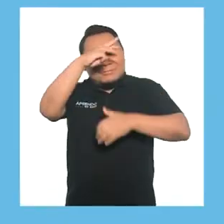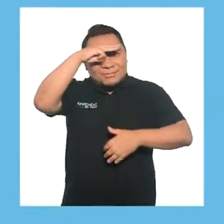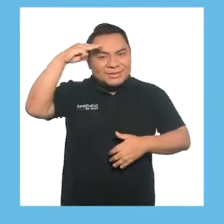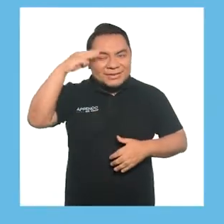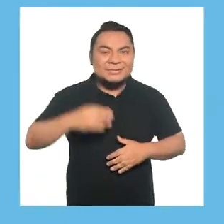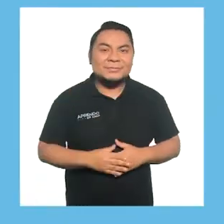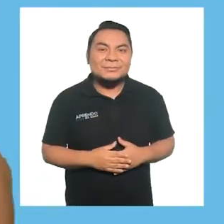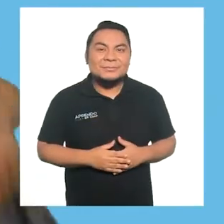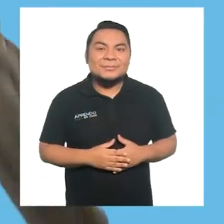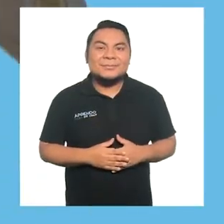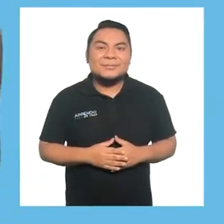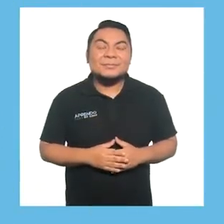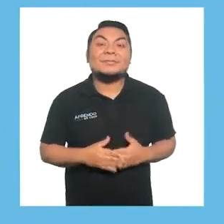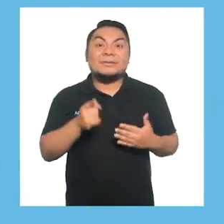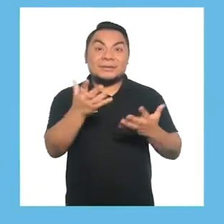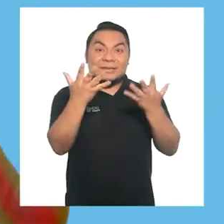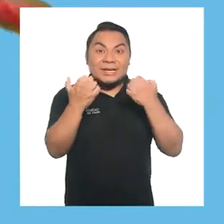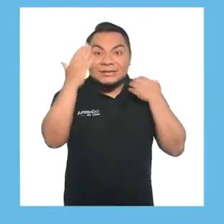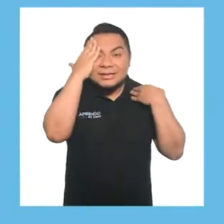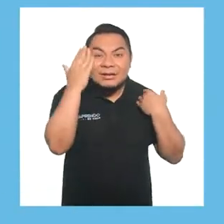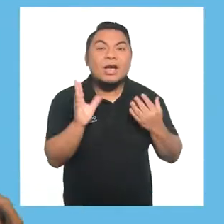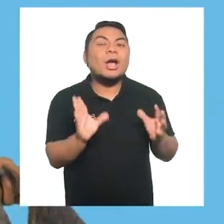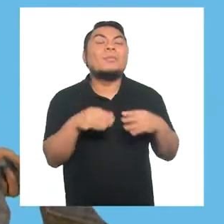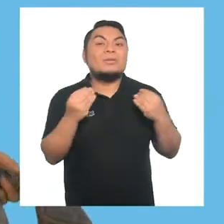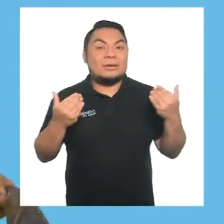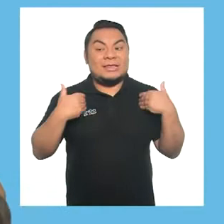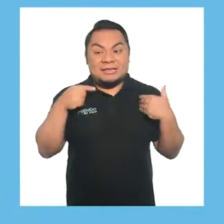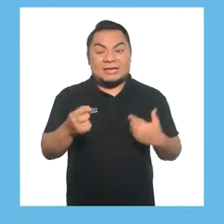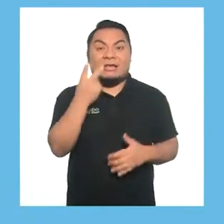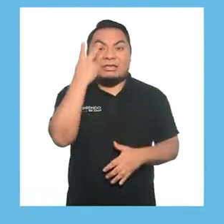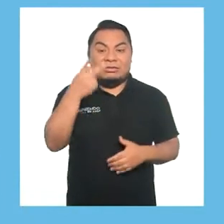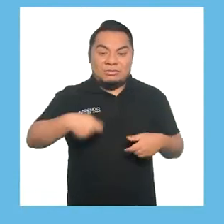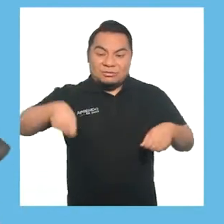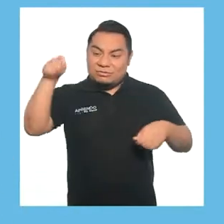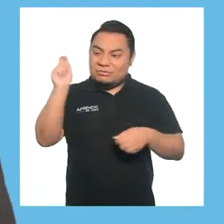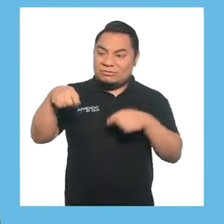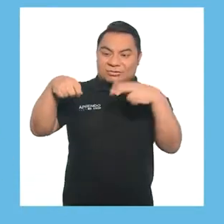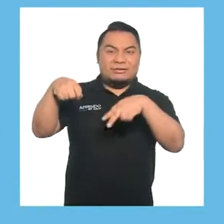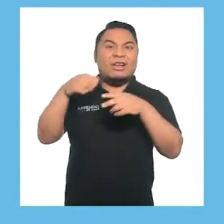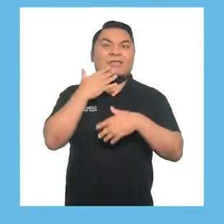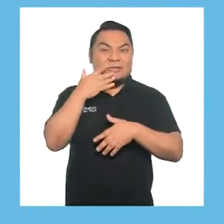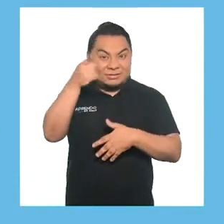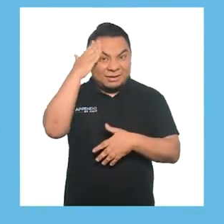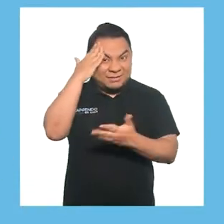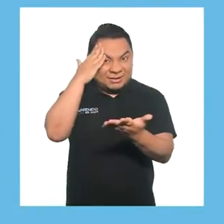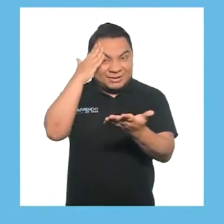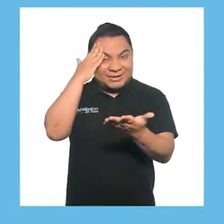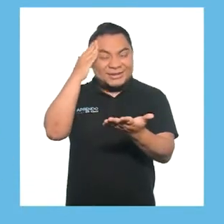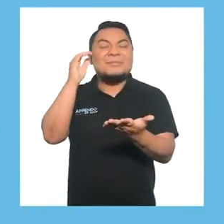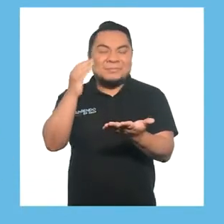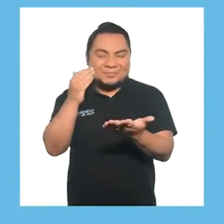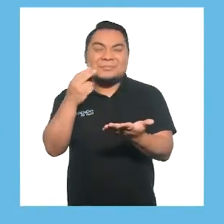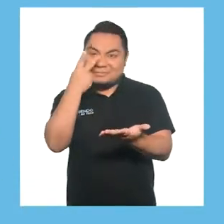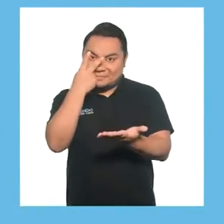¡Genial, Moisés! ¿Quieren saber por qué tengo estos dos pañuelos de colores? ¡Sí!